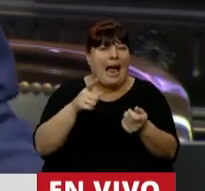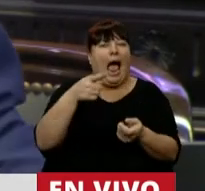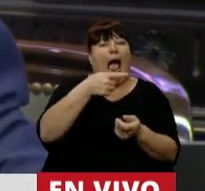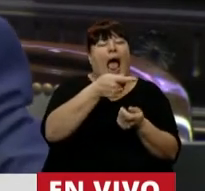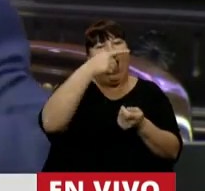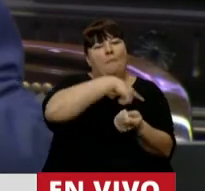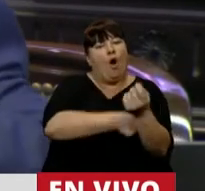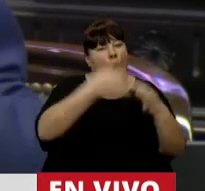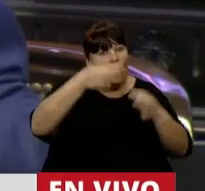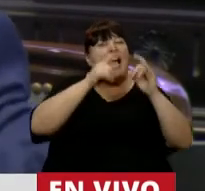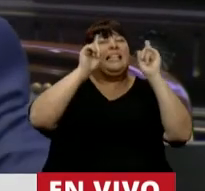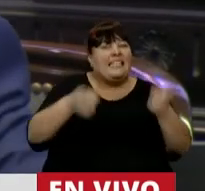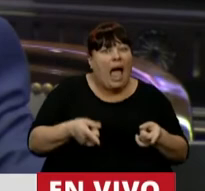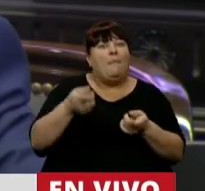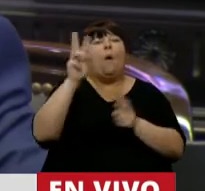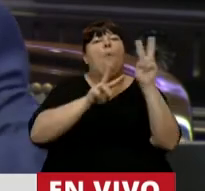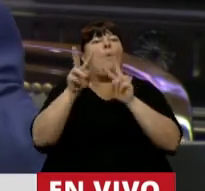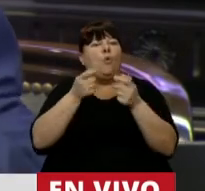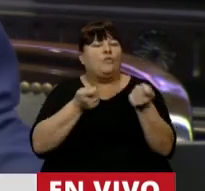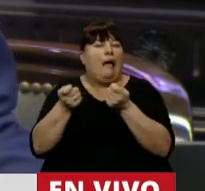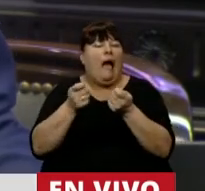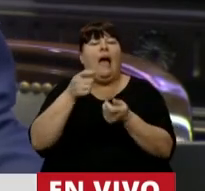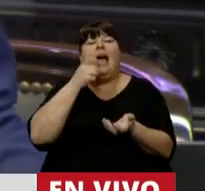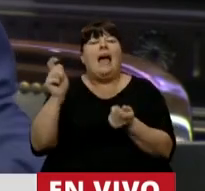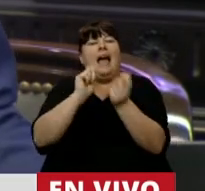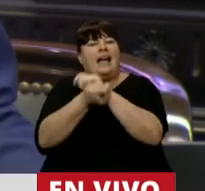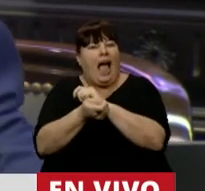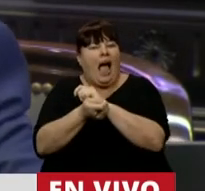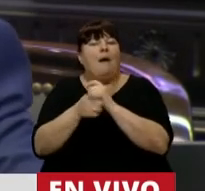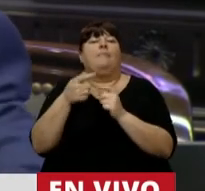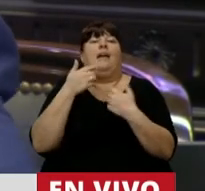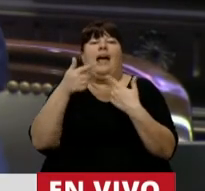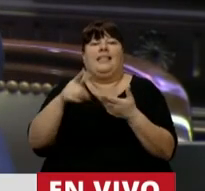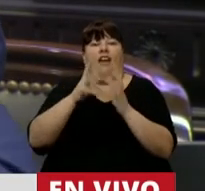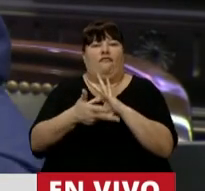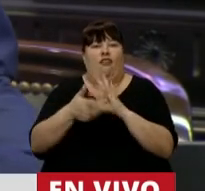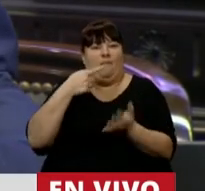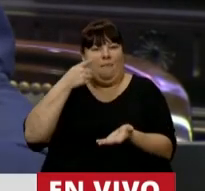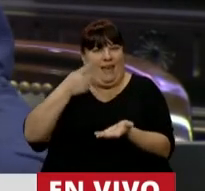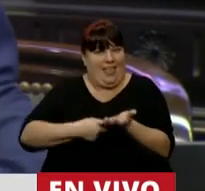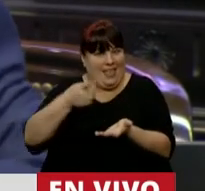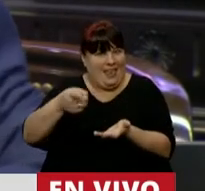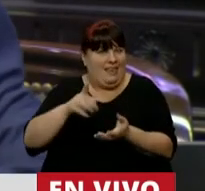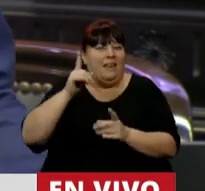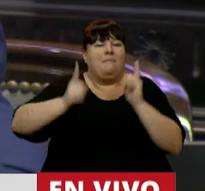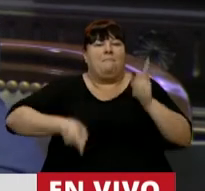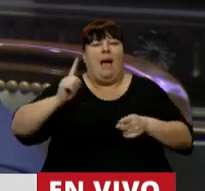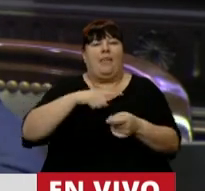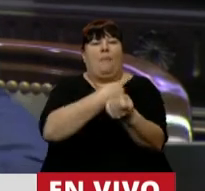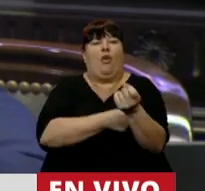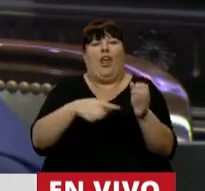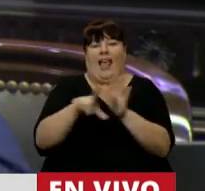Poder Judicial, sino que a su vez también reemplazan a través de esta herramienta al propio Poder